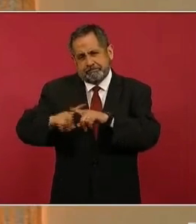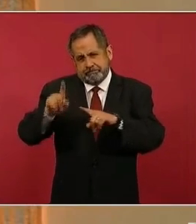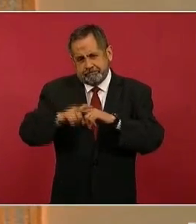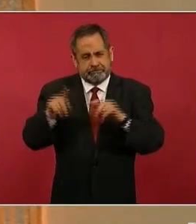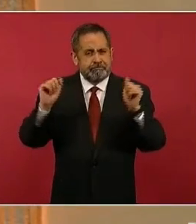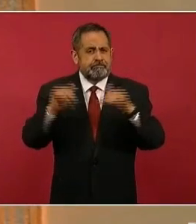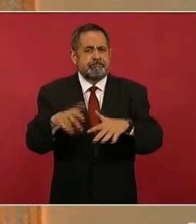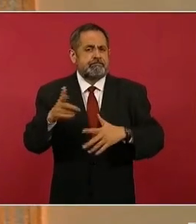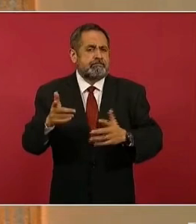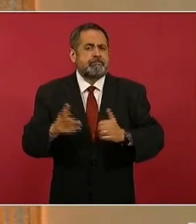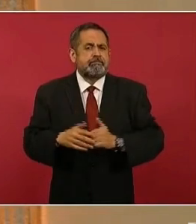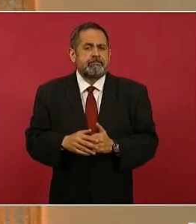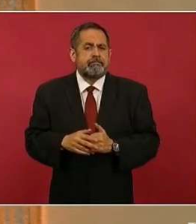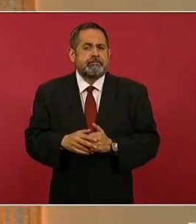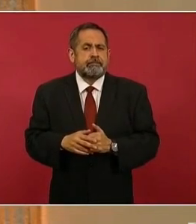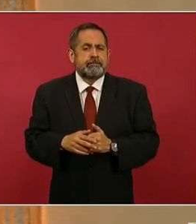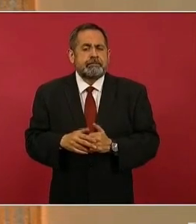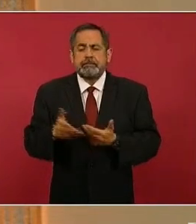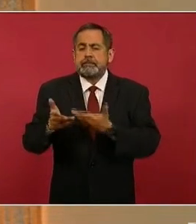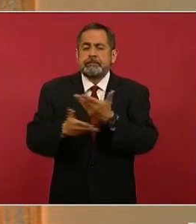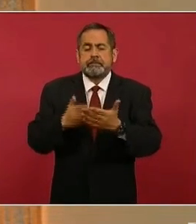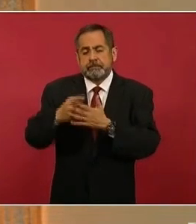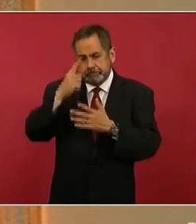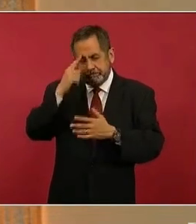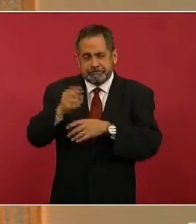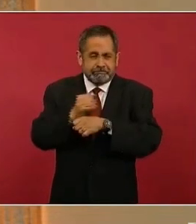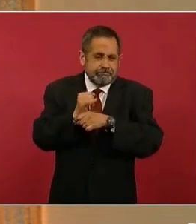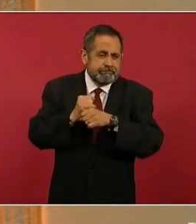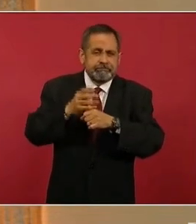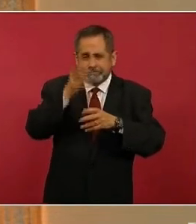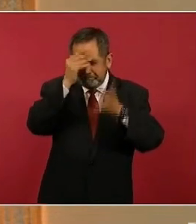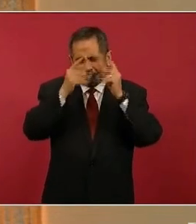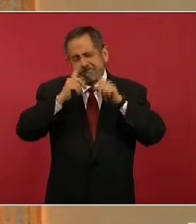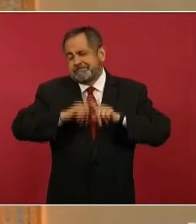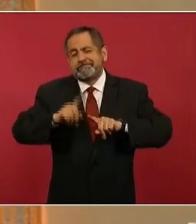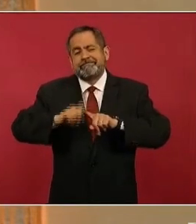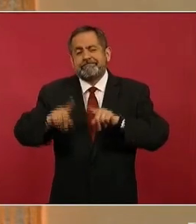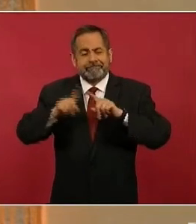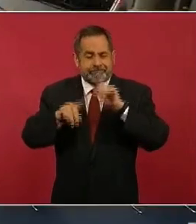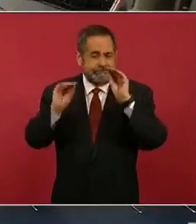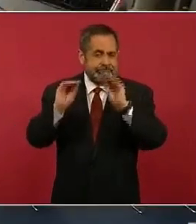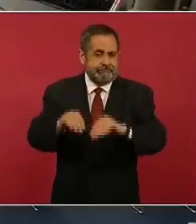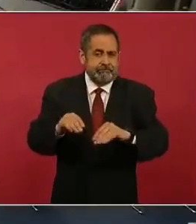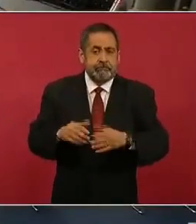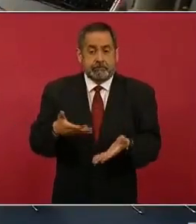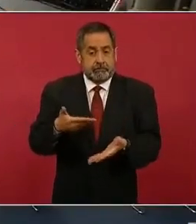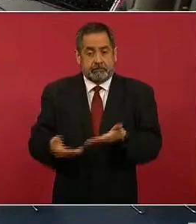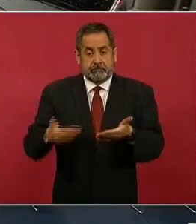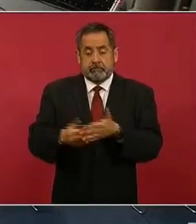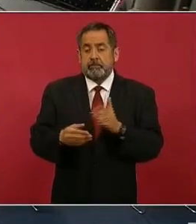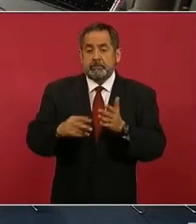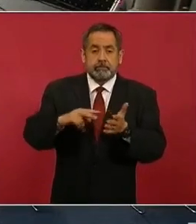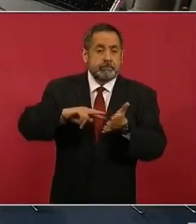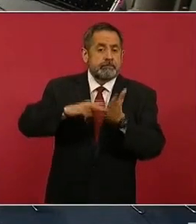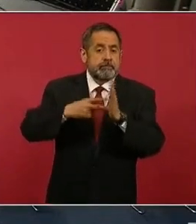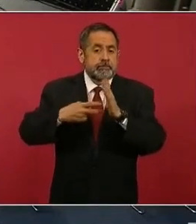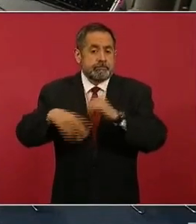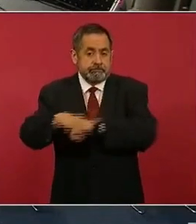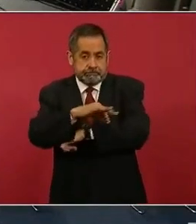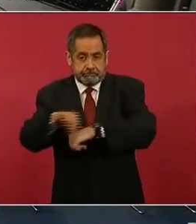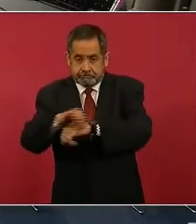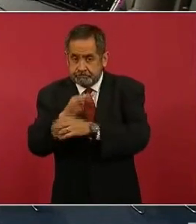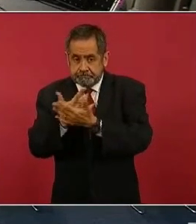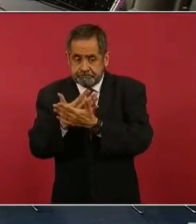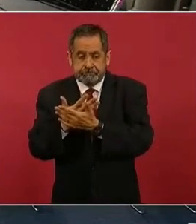servicios de educación e investigación ambiental en general. En este momento se encuentra desarrollándose el proyecto ejecutivo